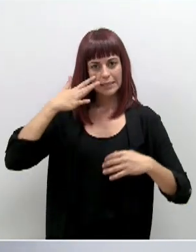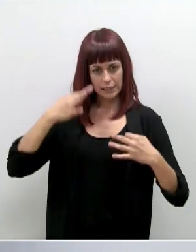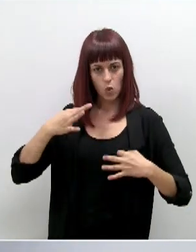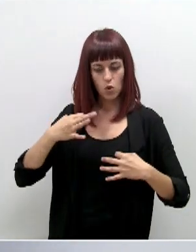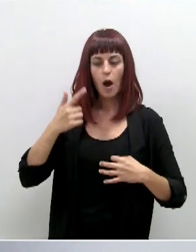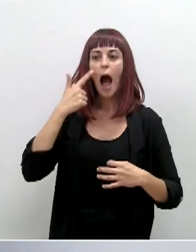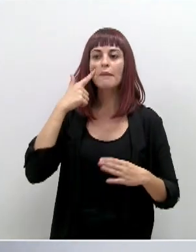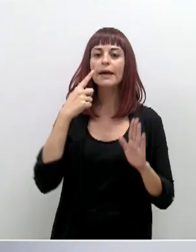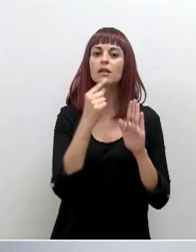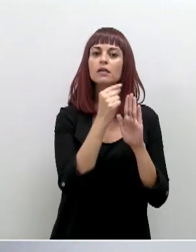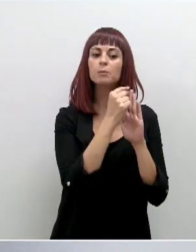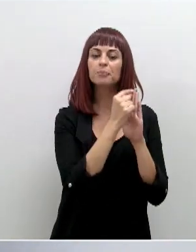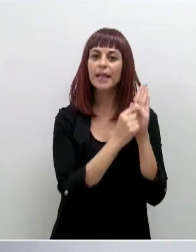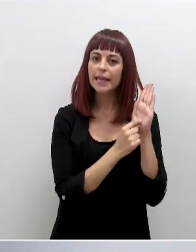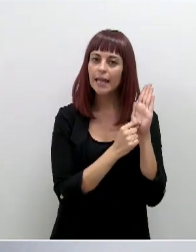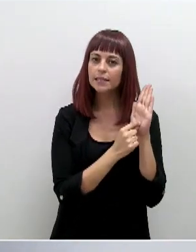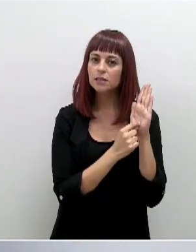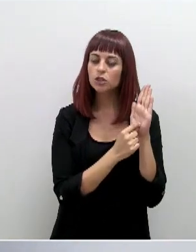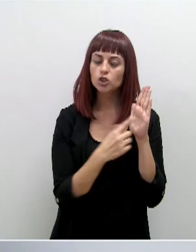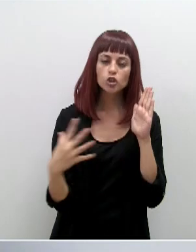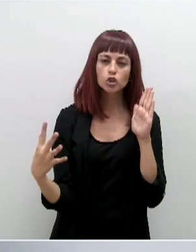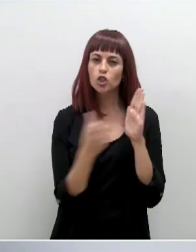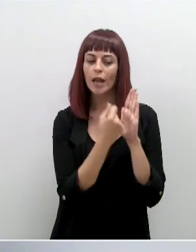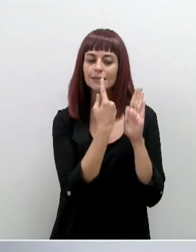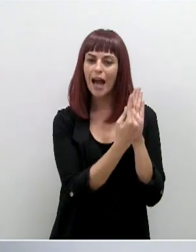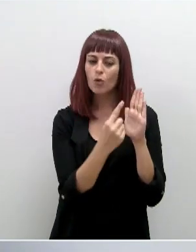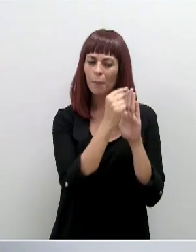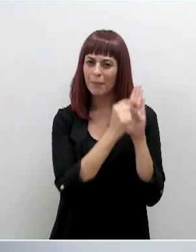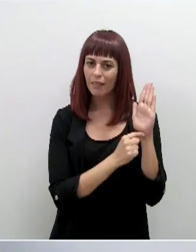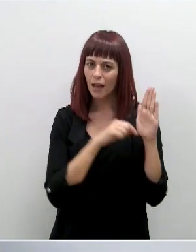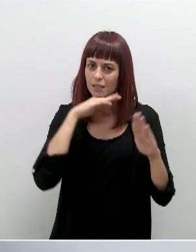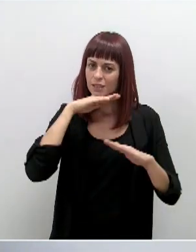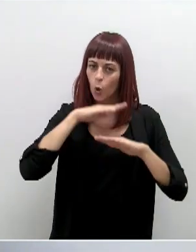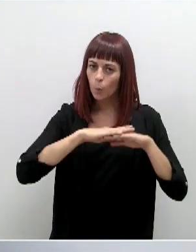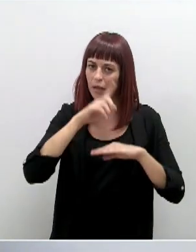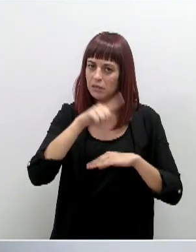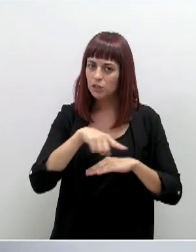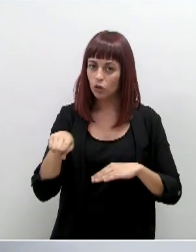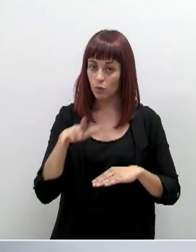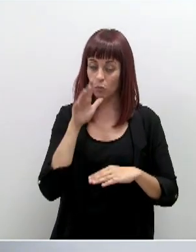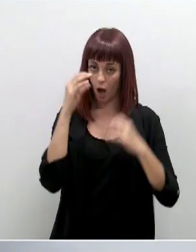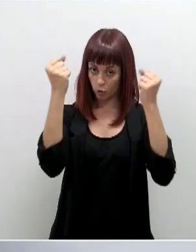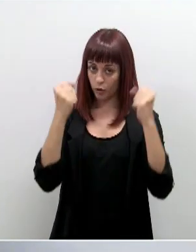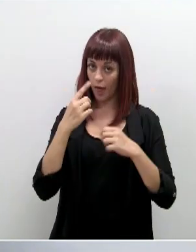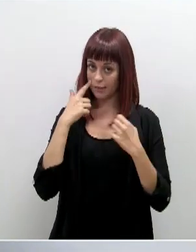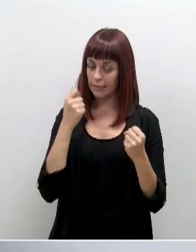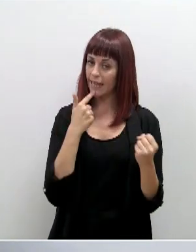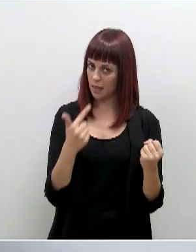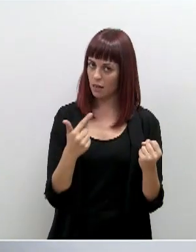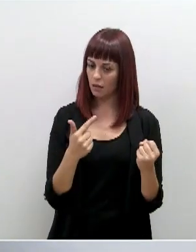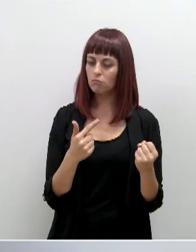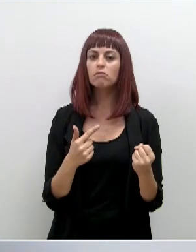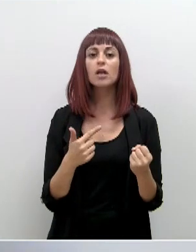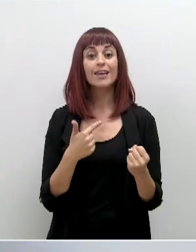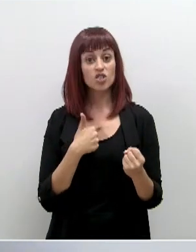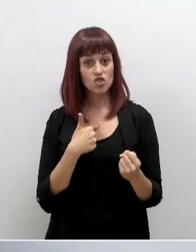de que se cumplían todas y cada una de las medidas de seguridad establecidas por las autoridades sanitarias. Me aseguré de que